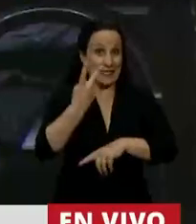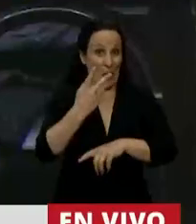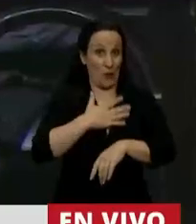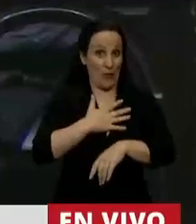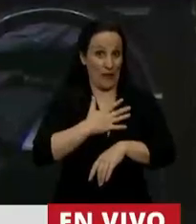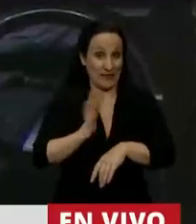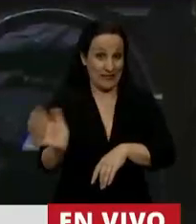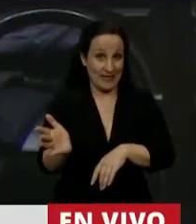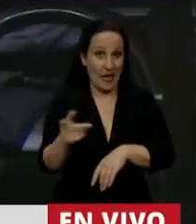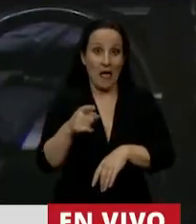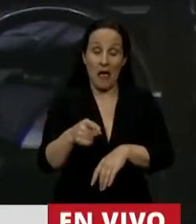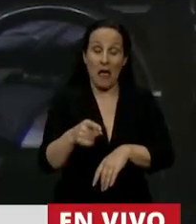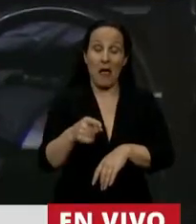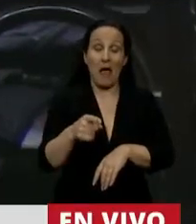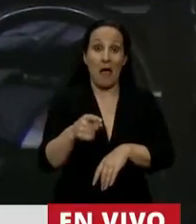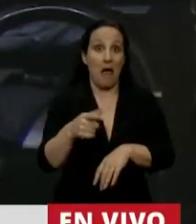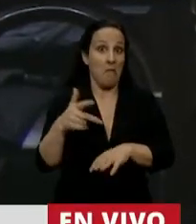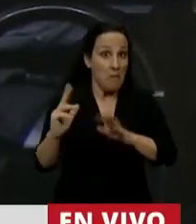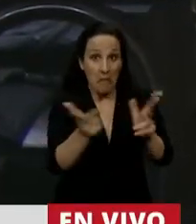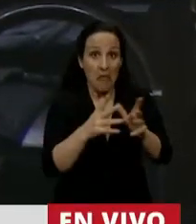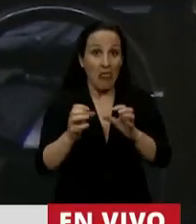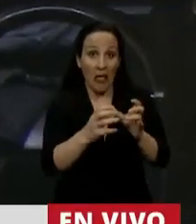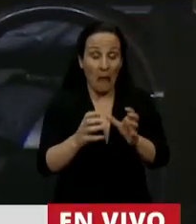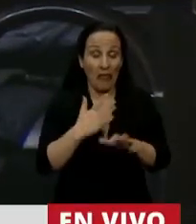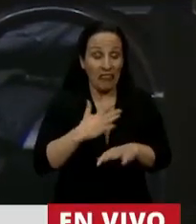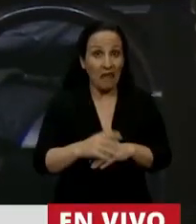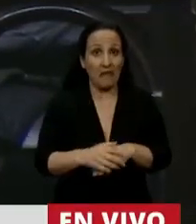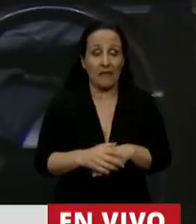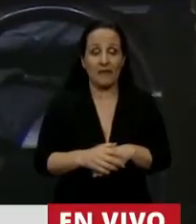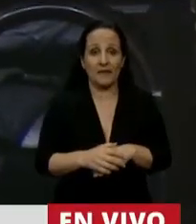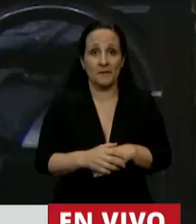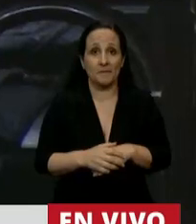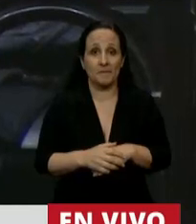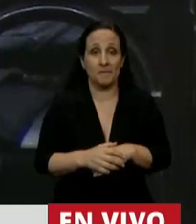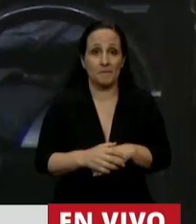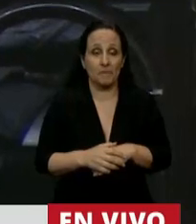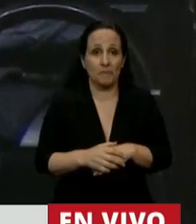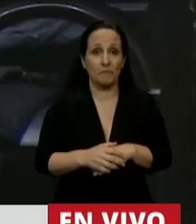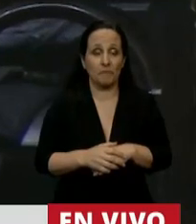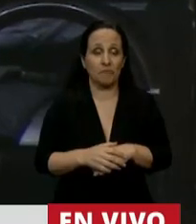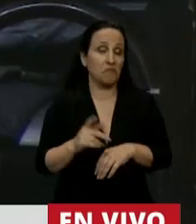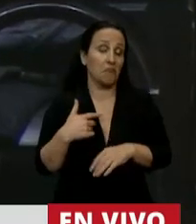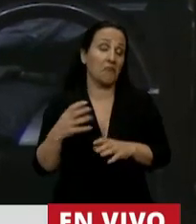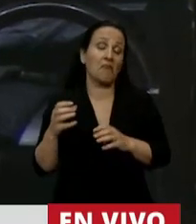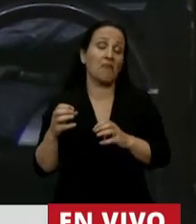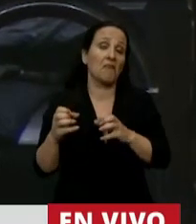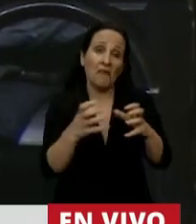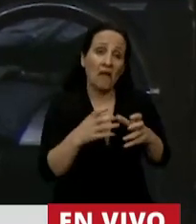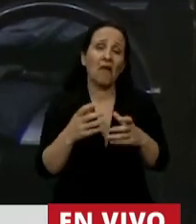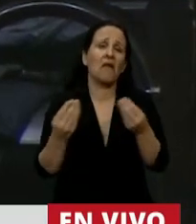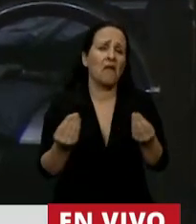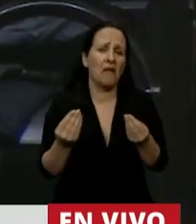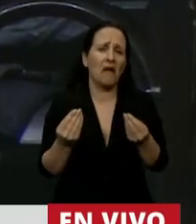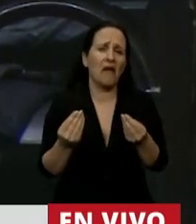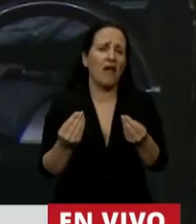que me toca participar de este debate que se propone a partir